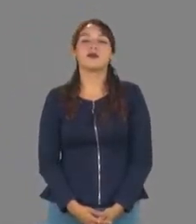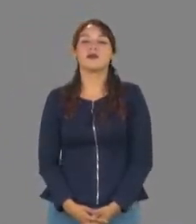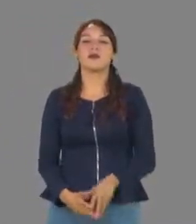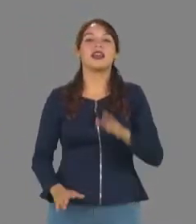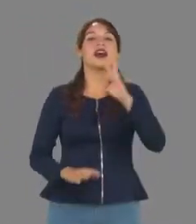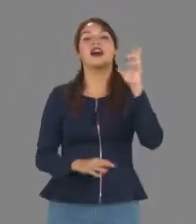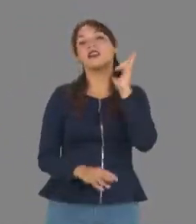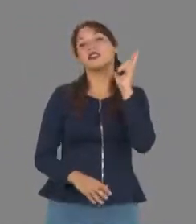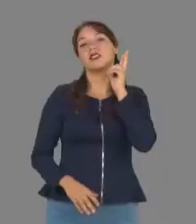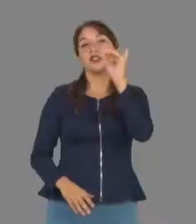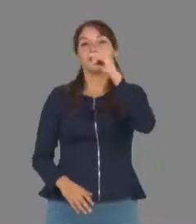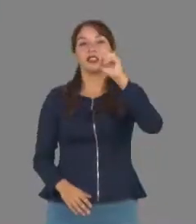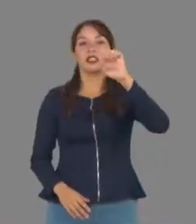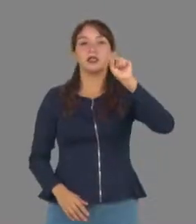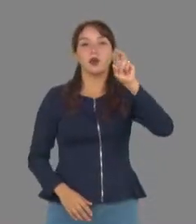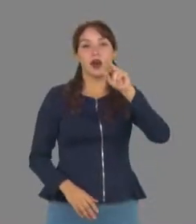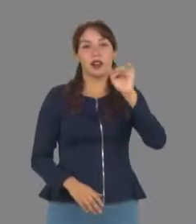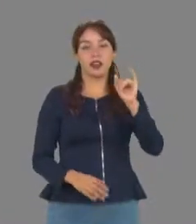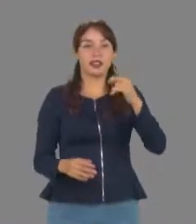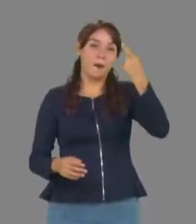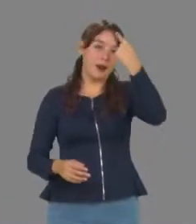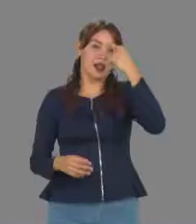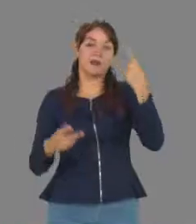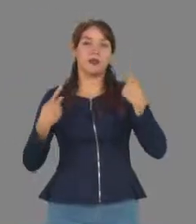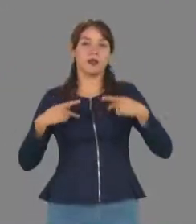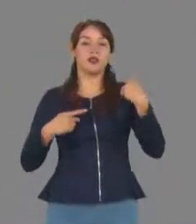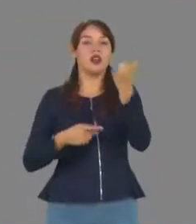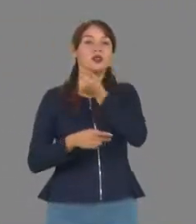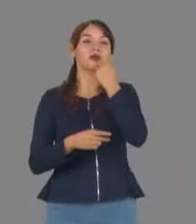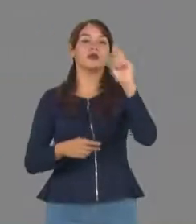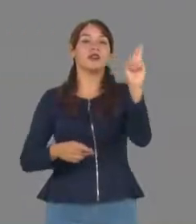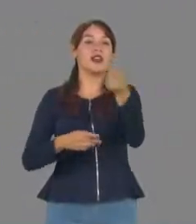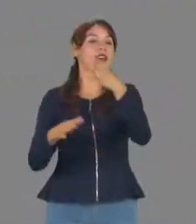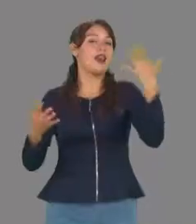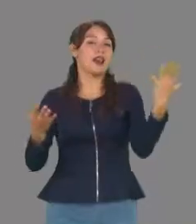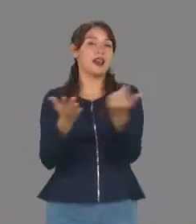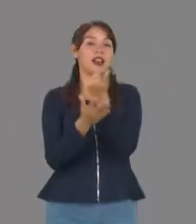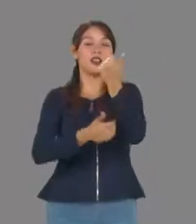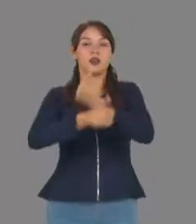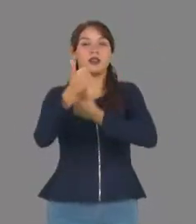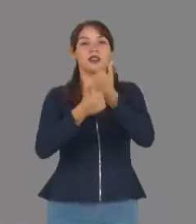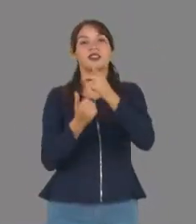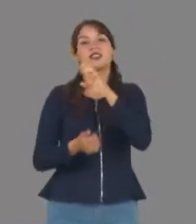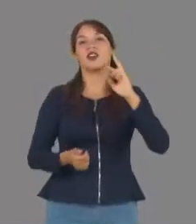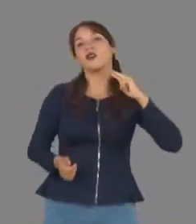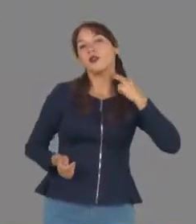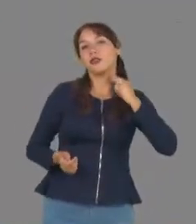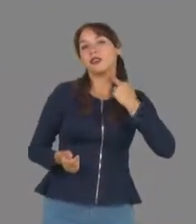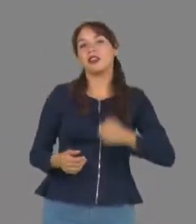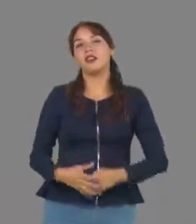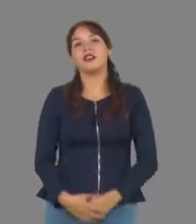Recibe el rector José Andrés Suárez Fernández a universitarios ganadores del Campeonato Nacional de Robótica.